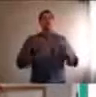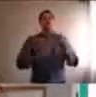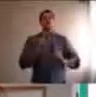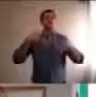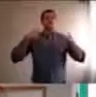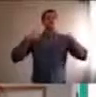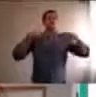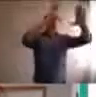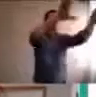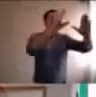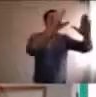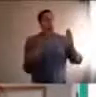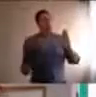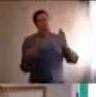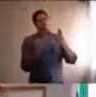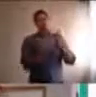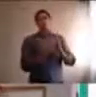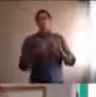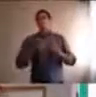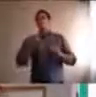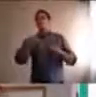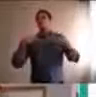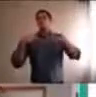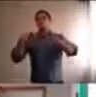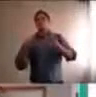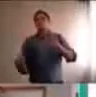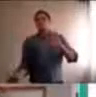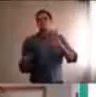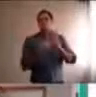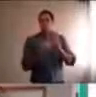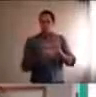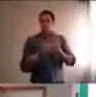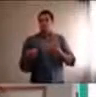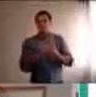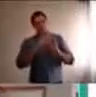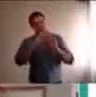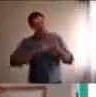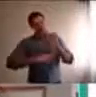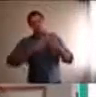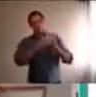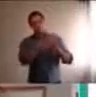digamos, si funciona mejor, la convivencia, también la vamos a pasar, mejor todos,